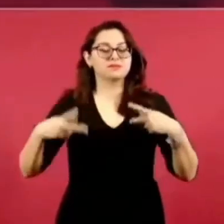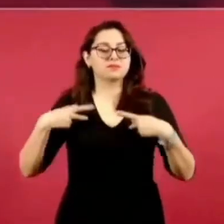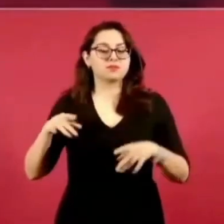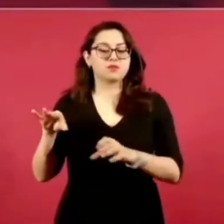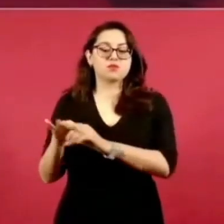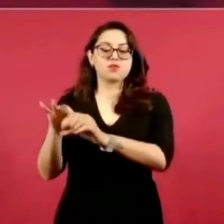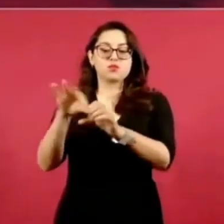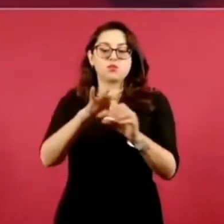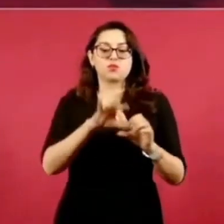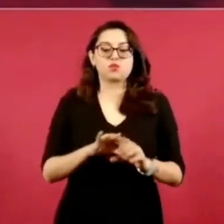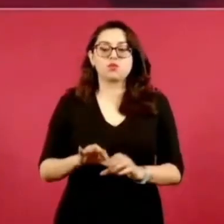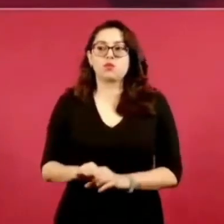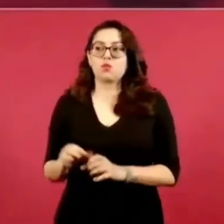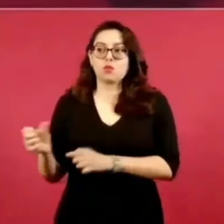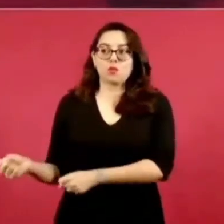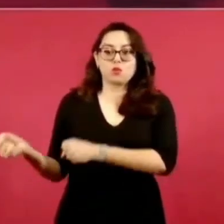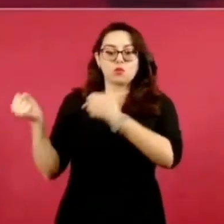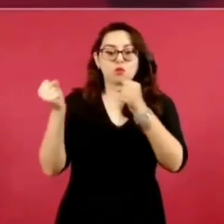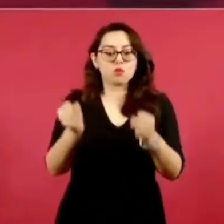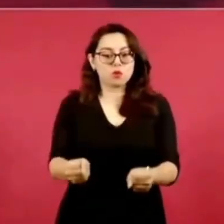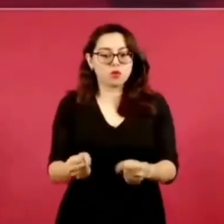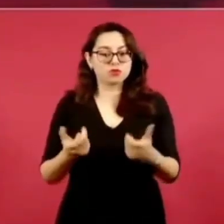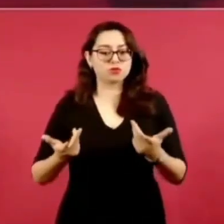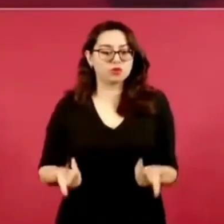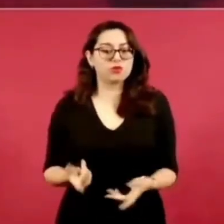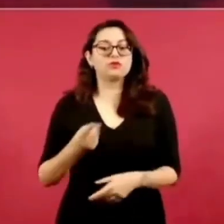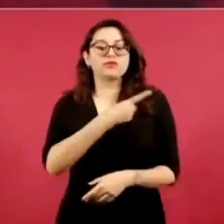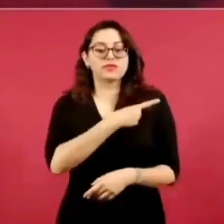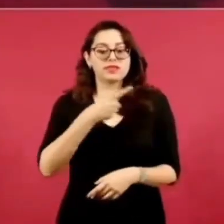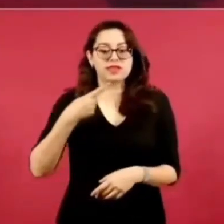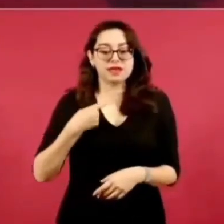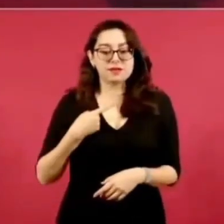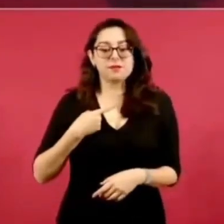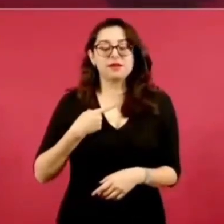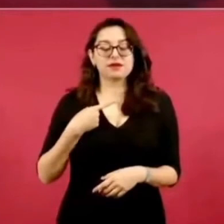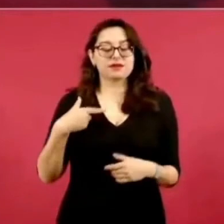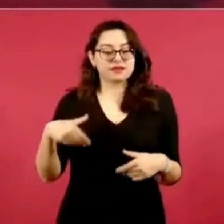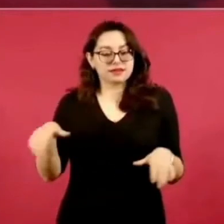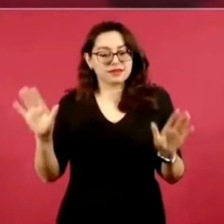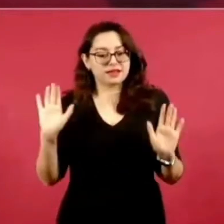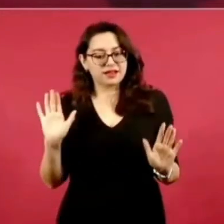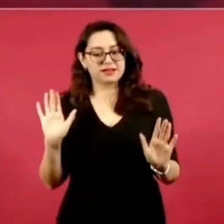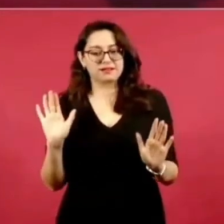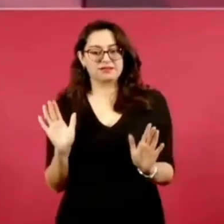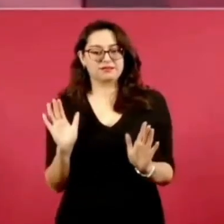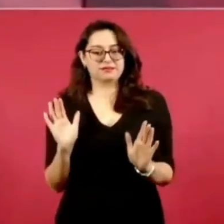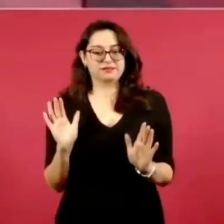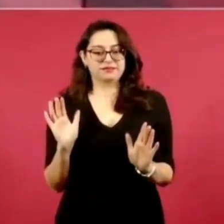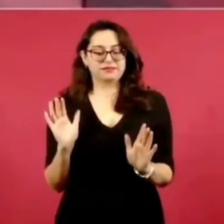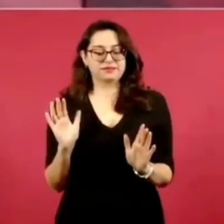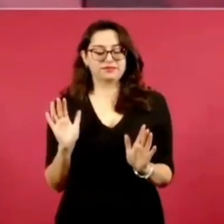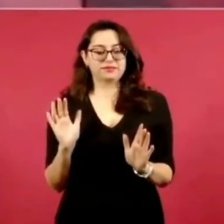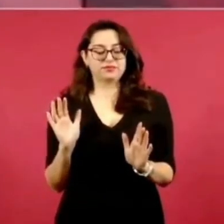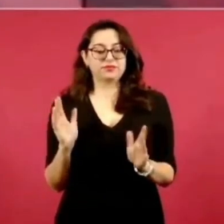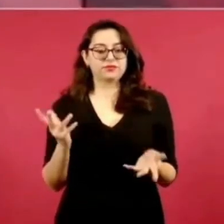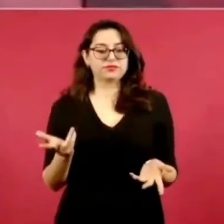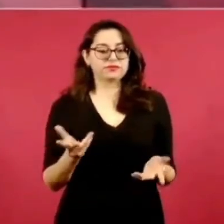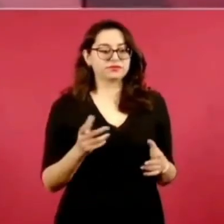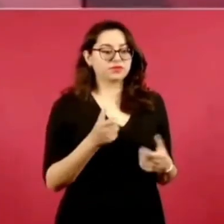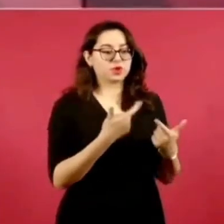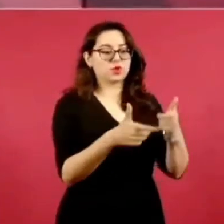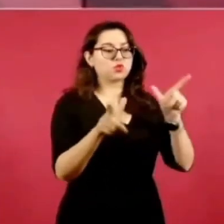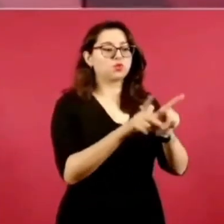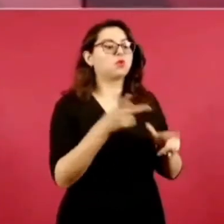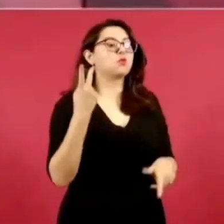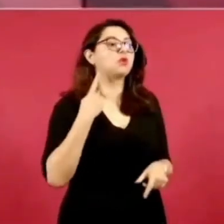que no sea de arriba, en